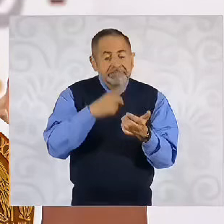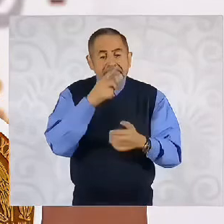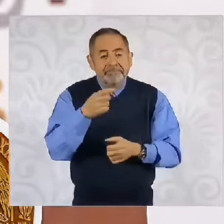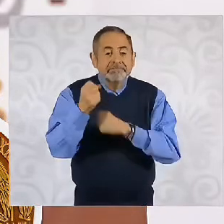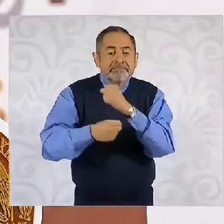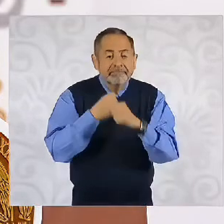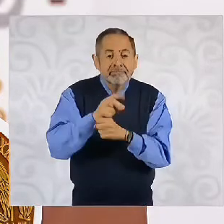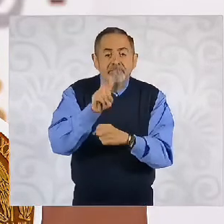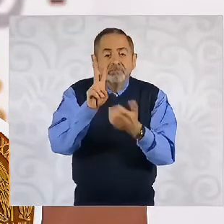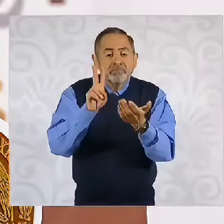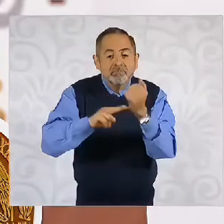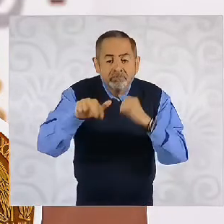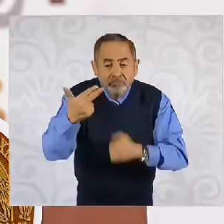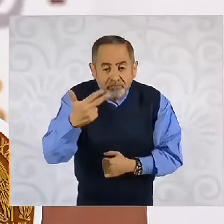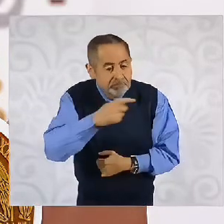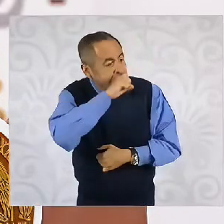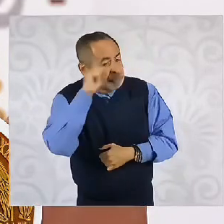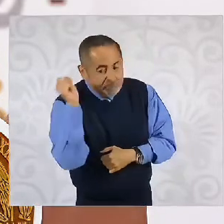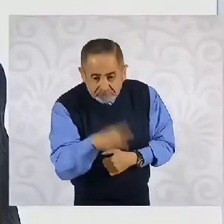2012,